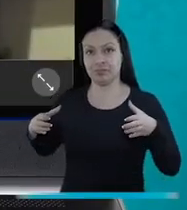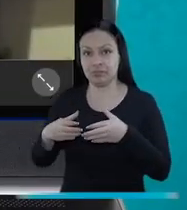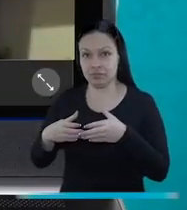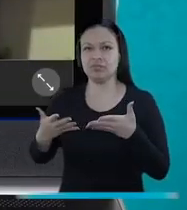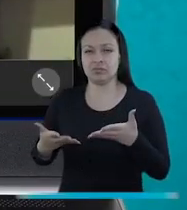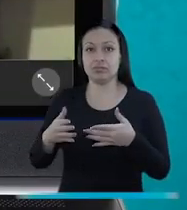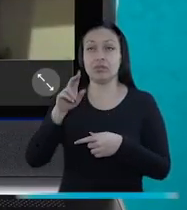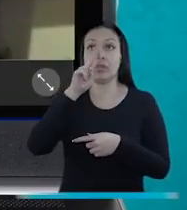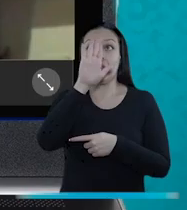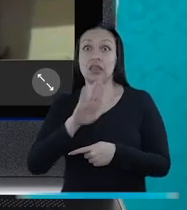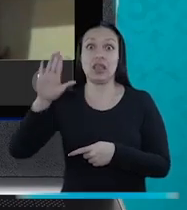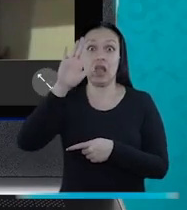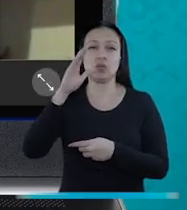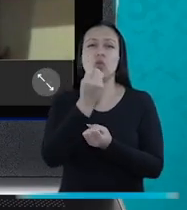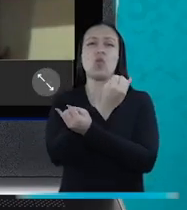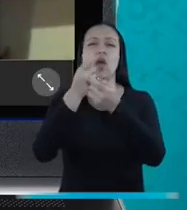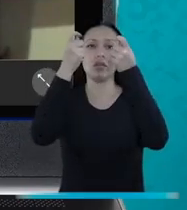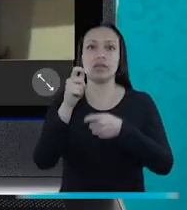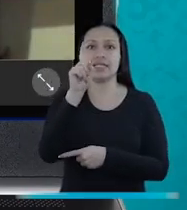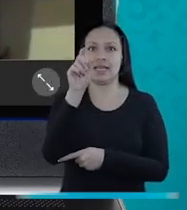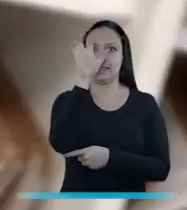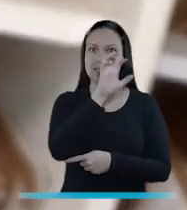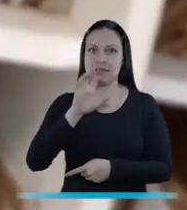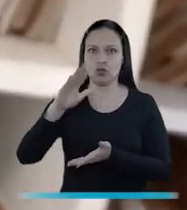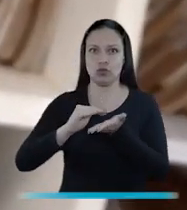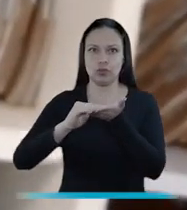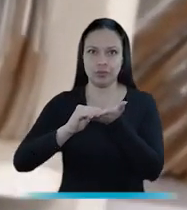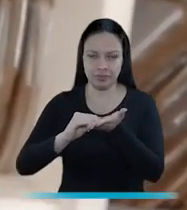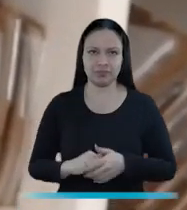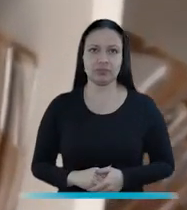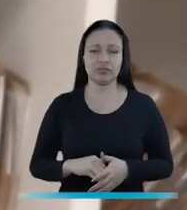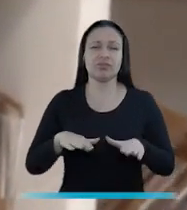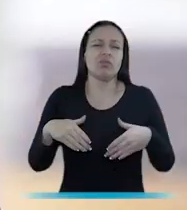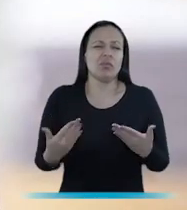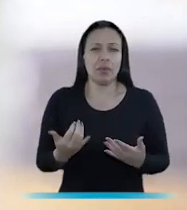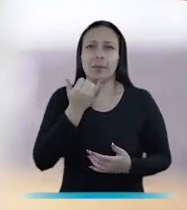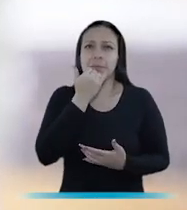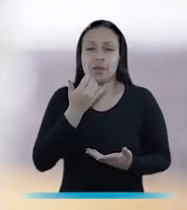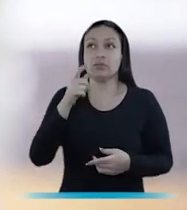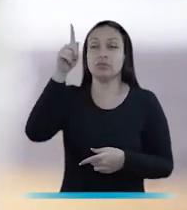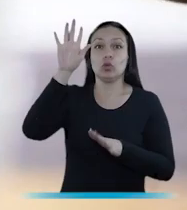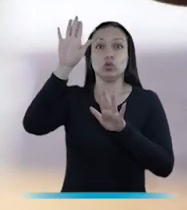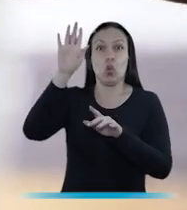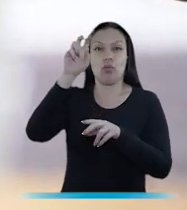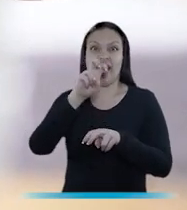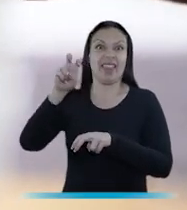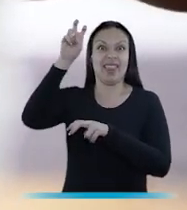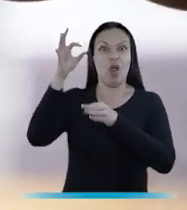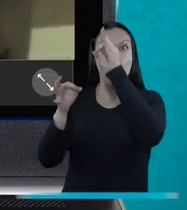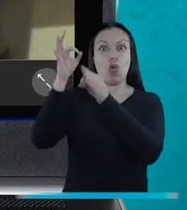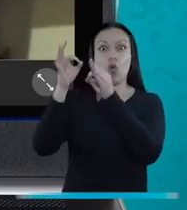Nosotros en este momento contamos con seis centros de conciliación en el país. Finalmente es una especie de tanque de oxígeno que se le provee al Poder